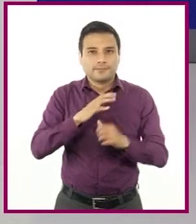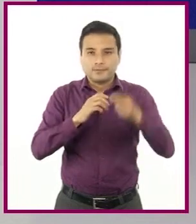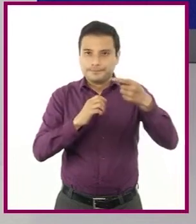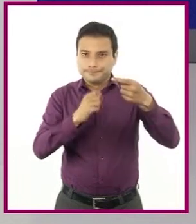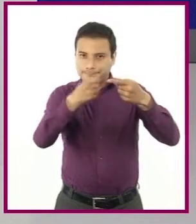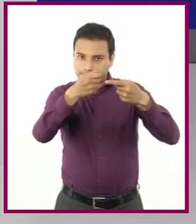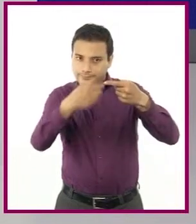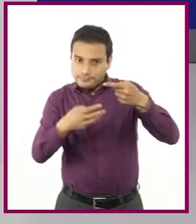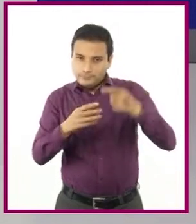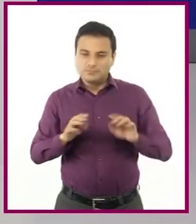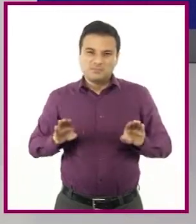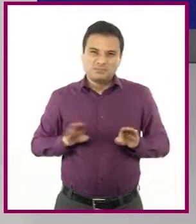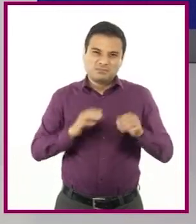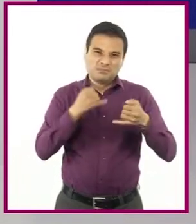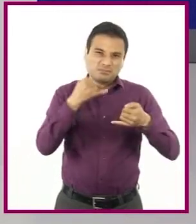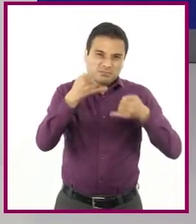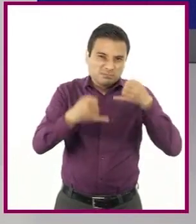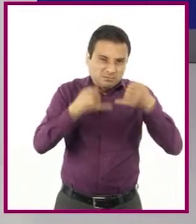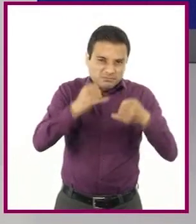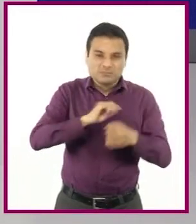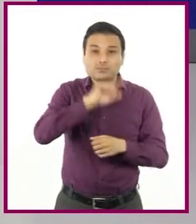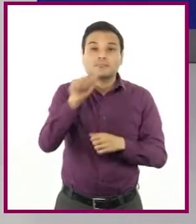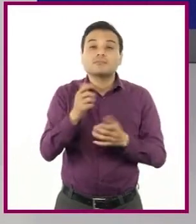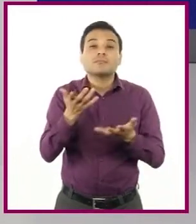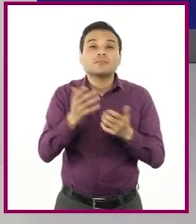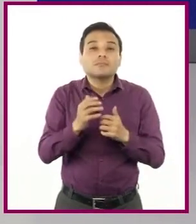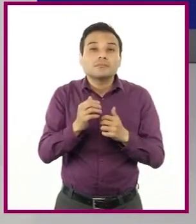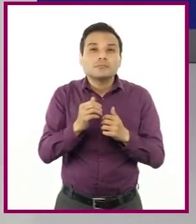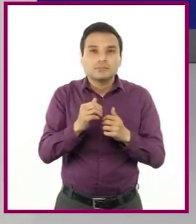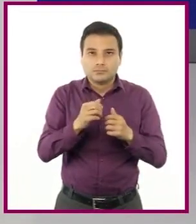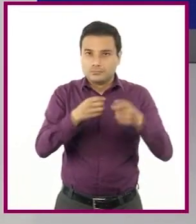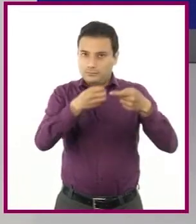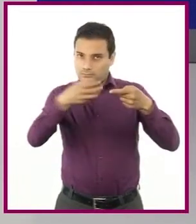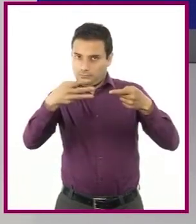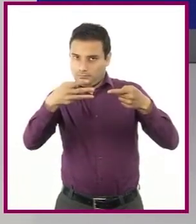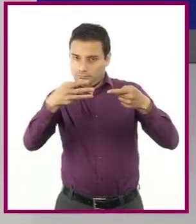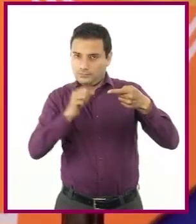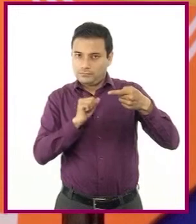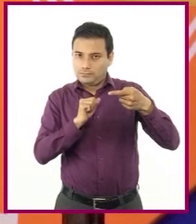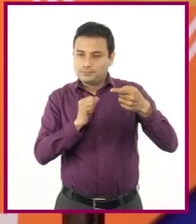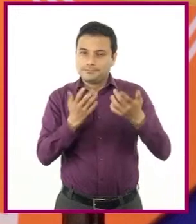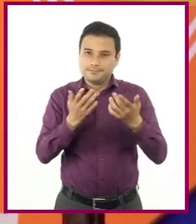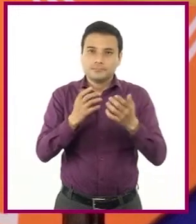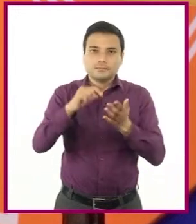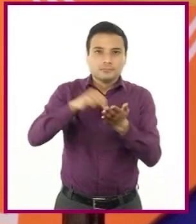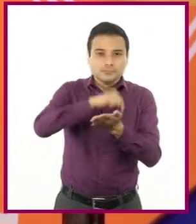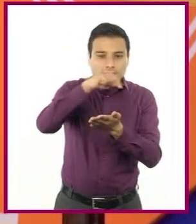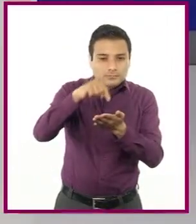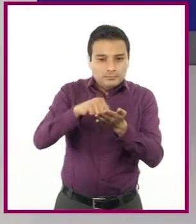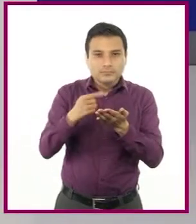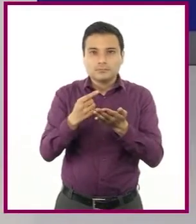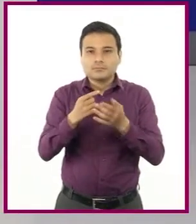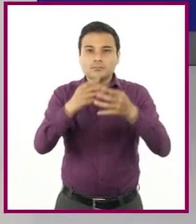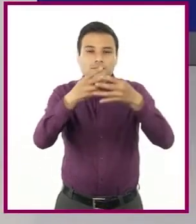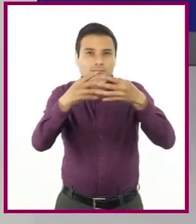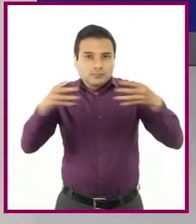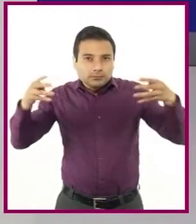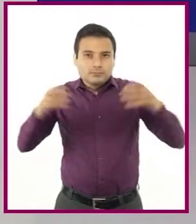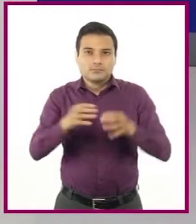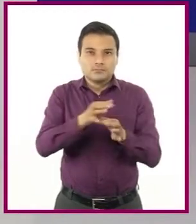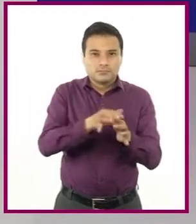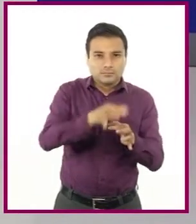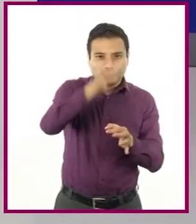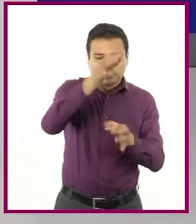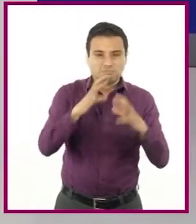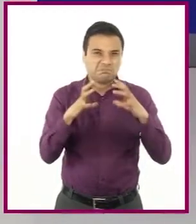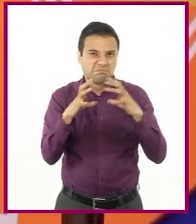Características del juego, que a su vez se divide en tres partes. Instalaciones, equipamiento y red y postes y valores.